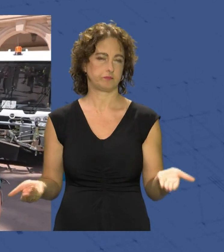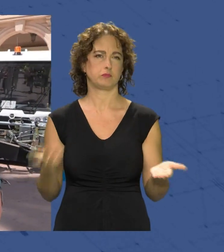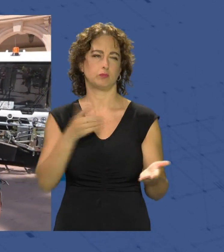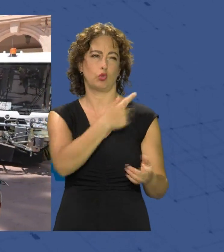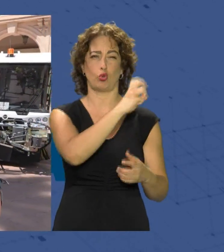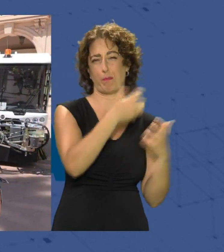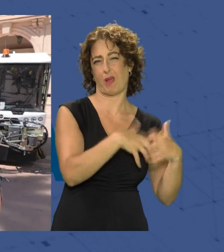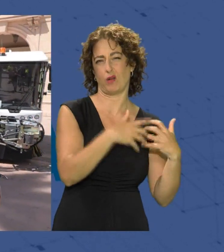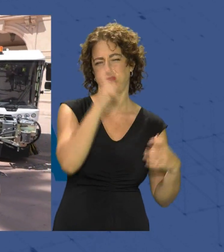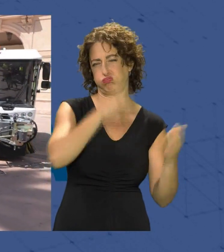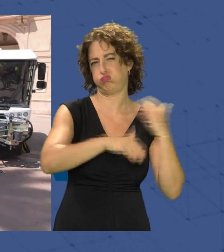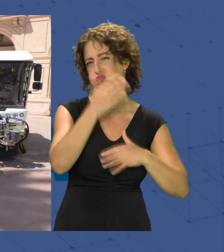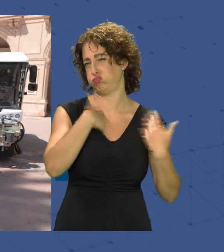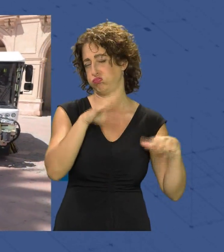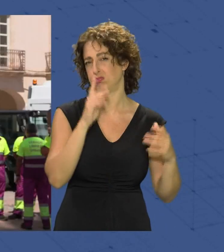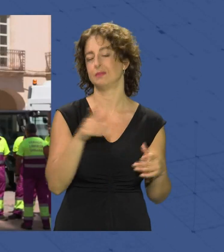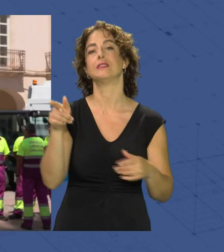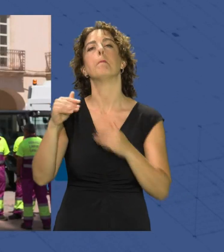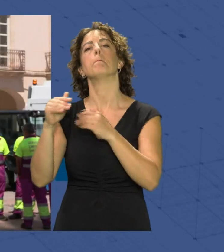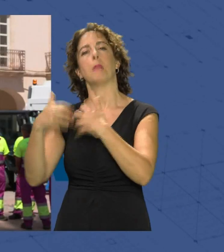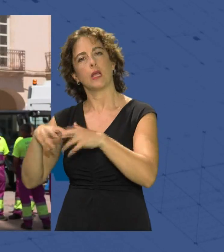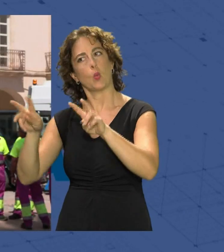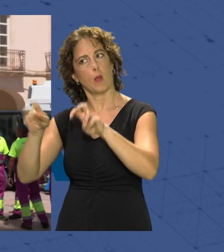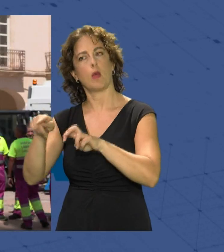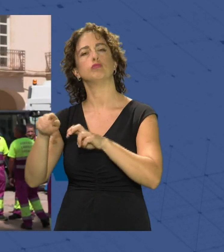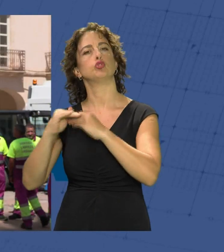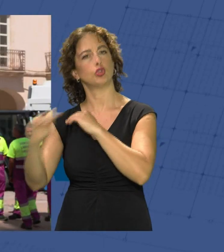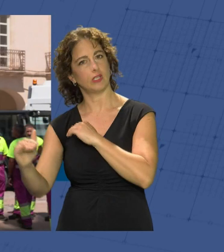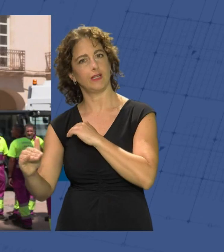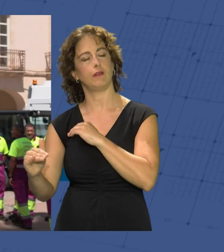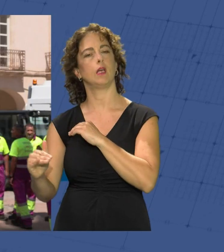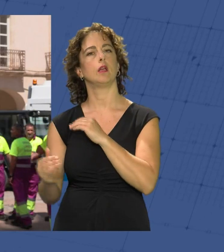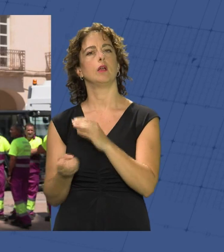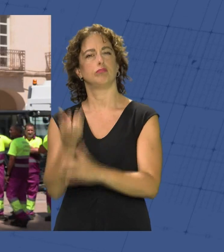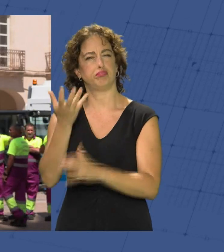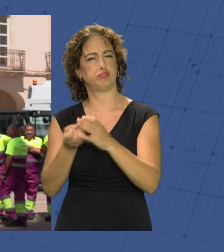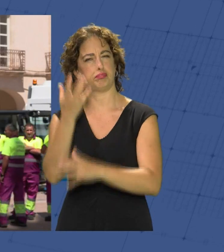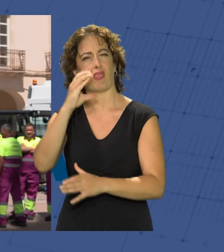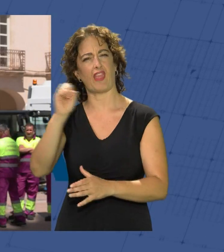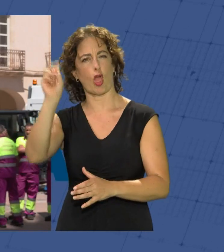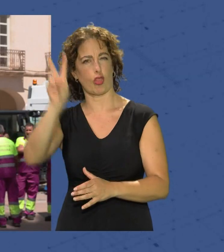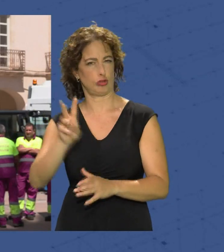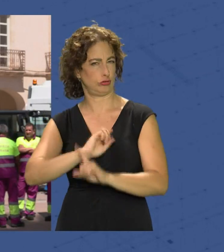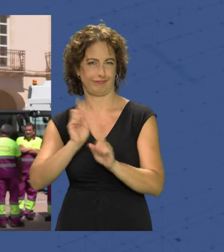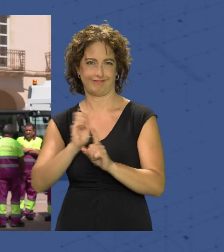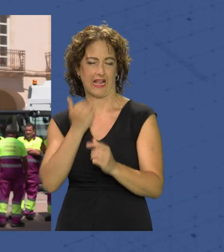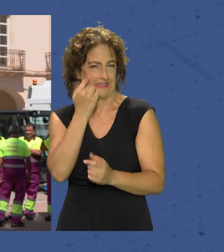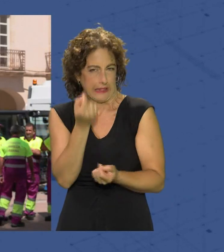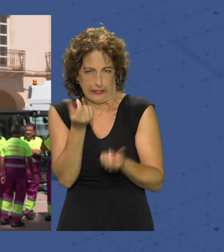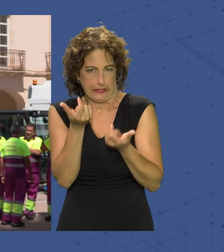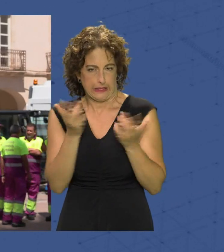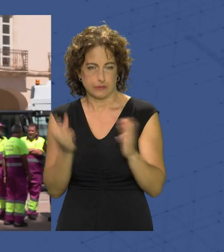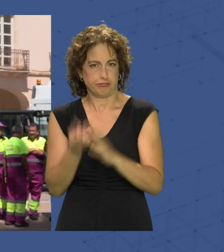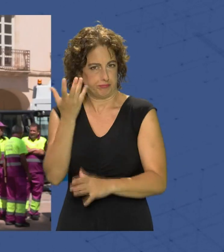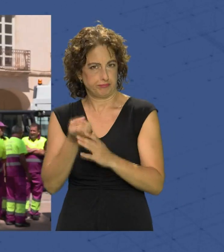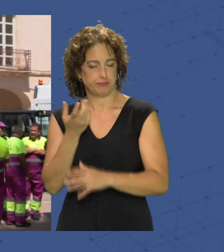También son unas máquinas sostenibles, son unas máquinas que no emiten prácticamente CO2 a la atmósfera y también